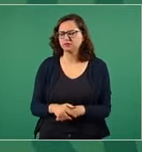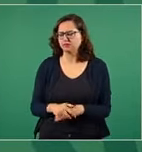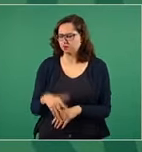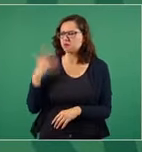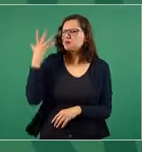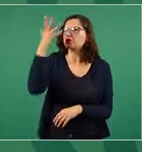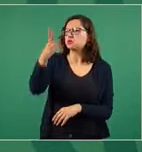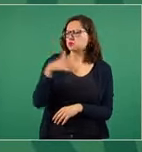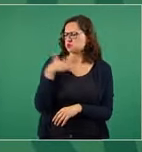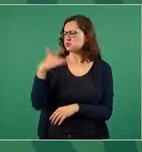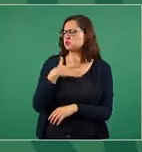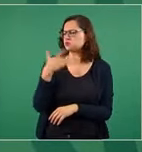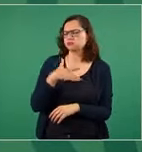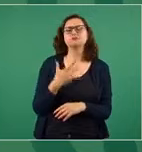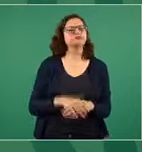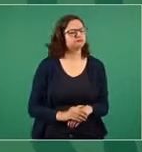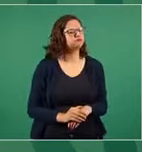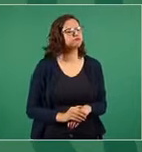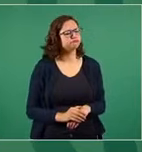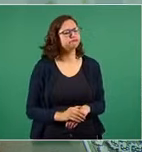mejor?